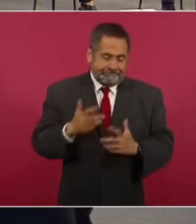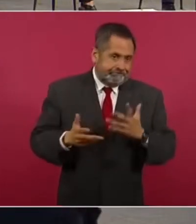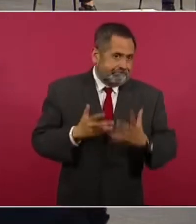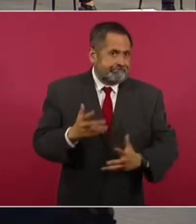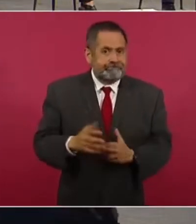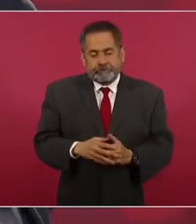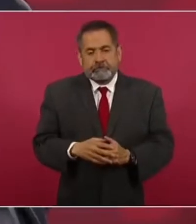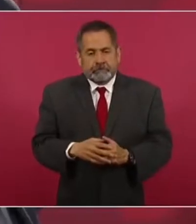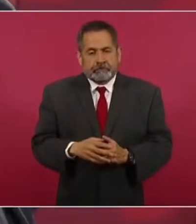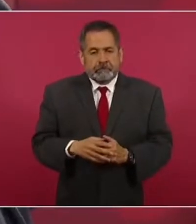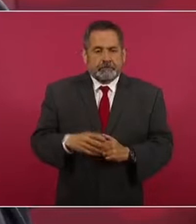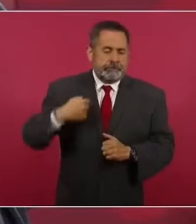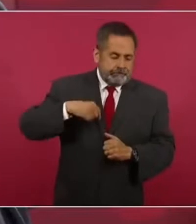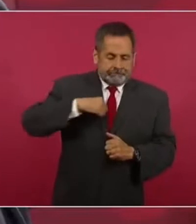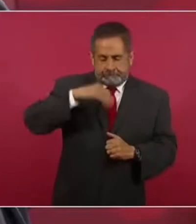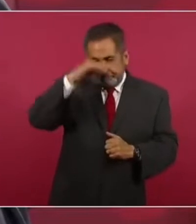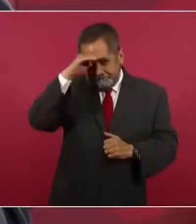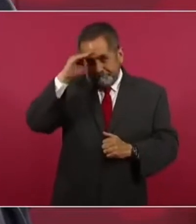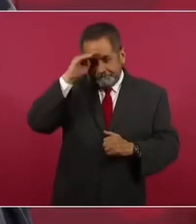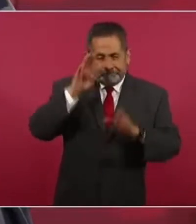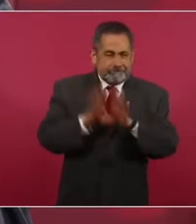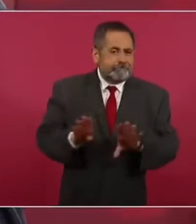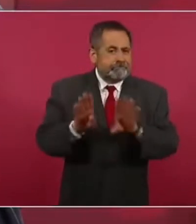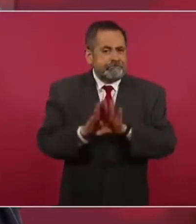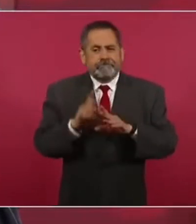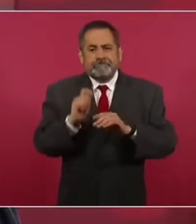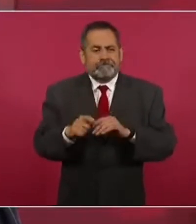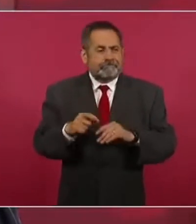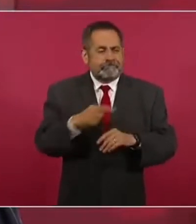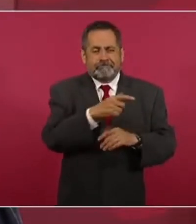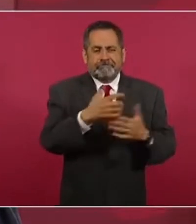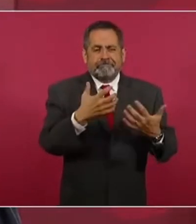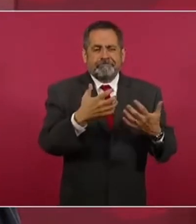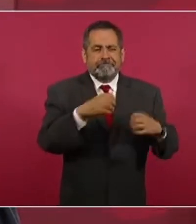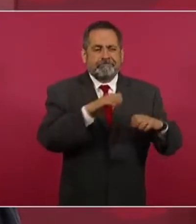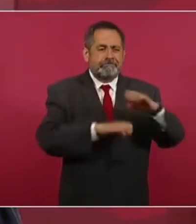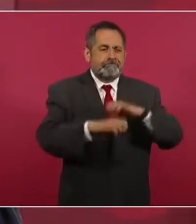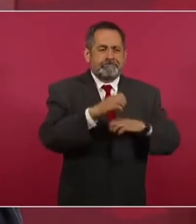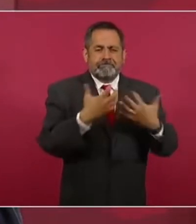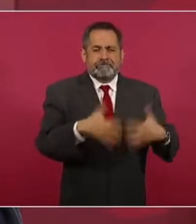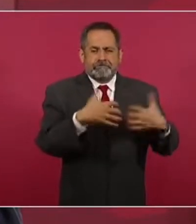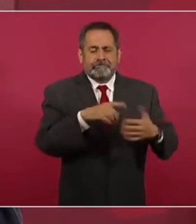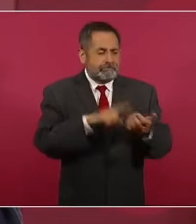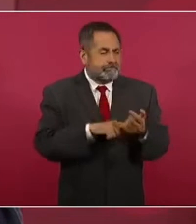viendo con empresas que están trabajando